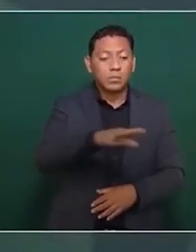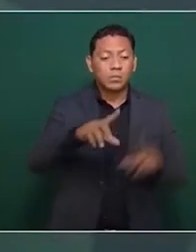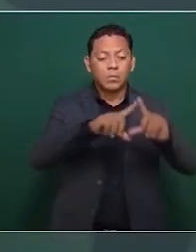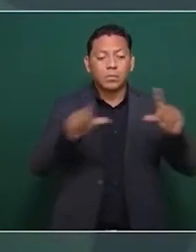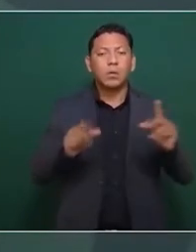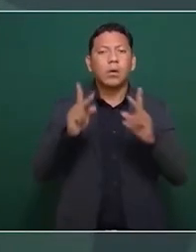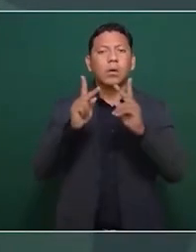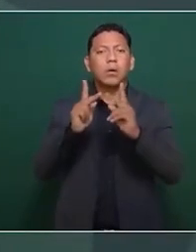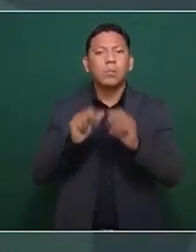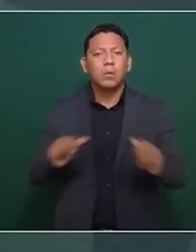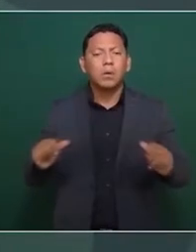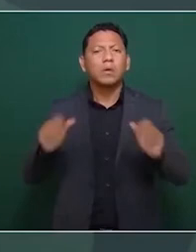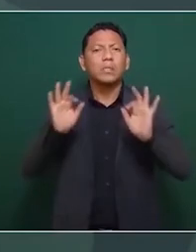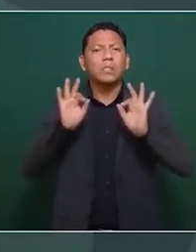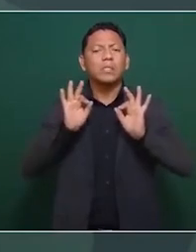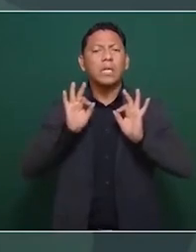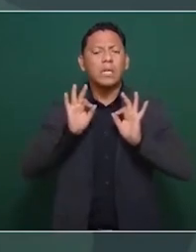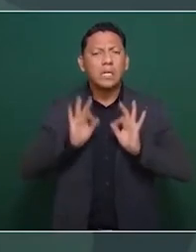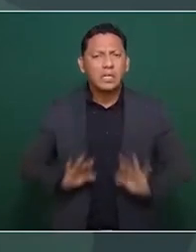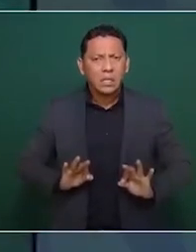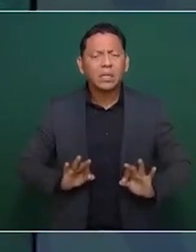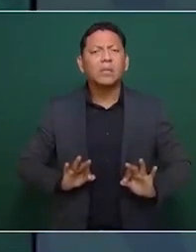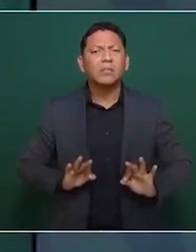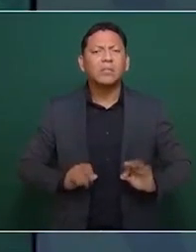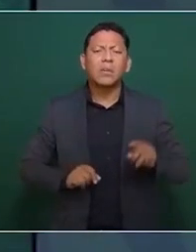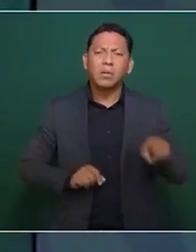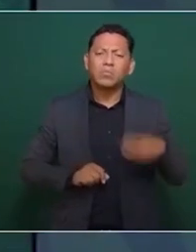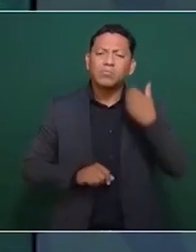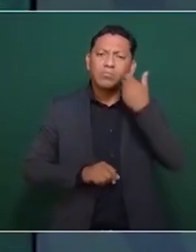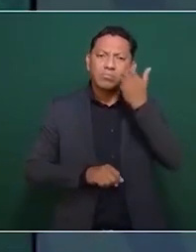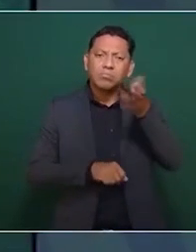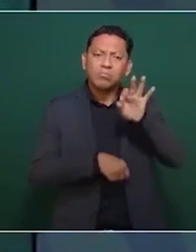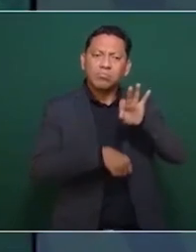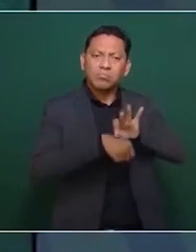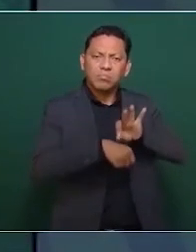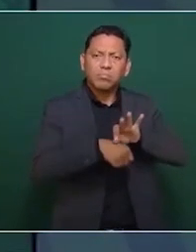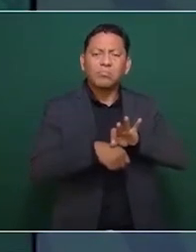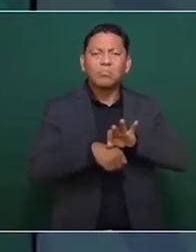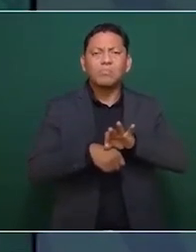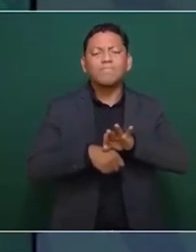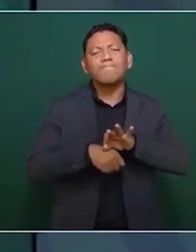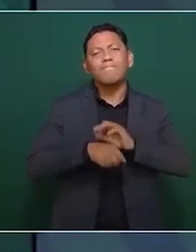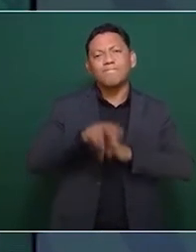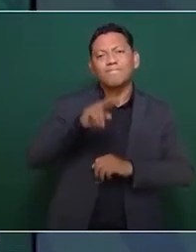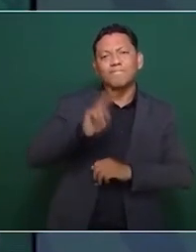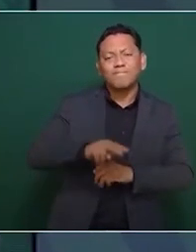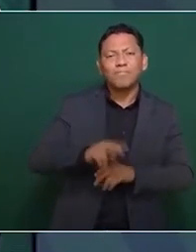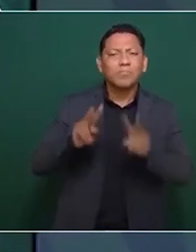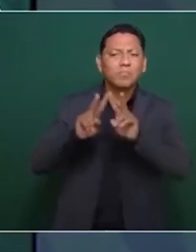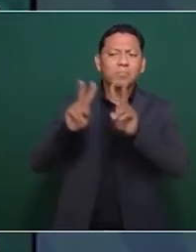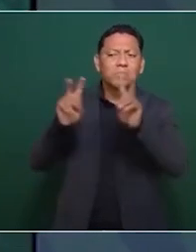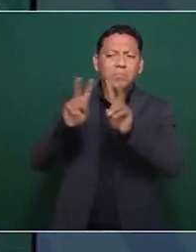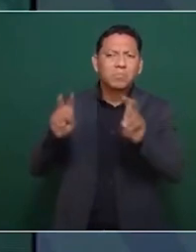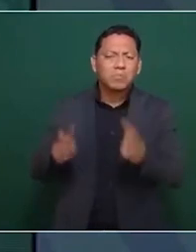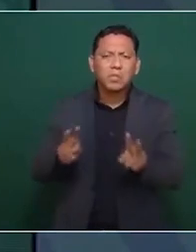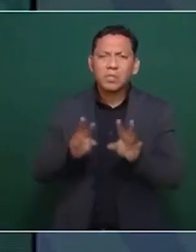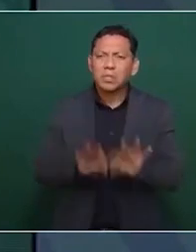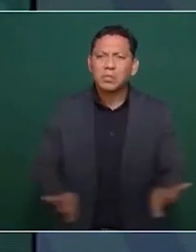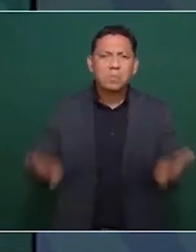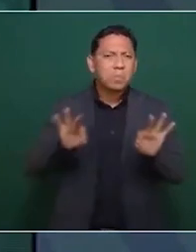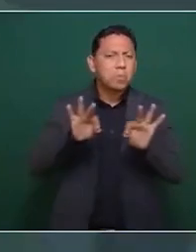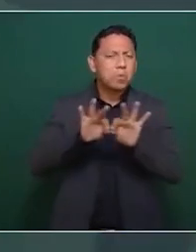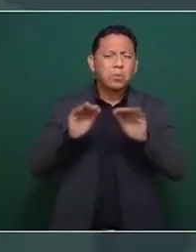la tranquilidad son asuntos de interés general que van más allá